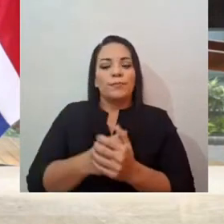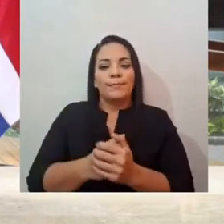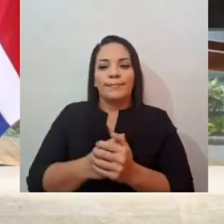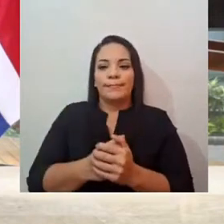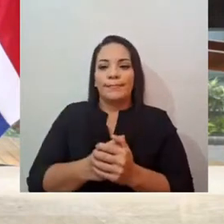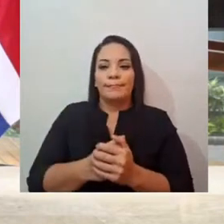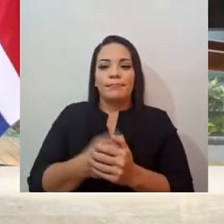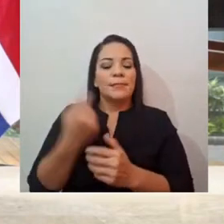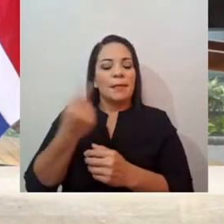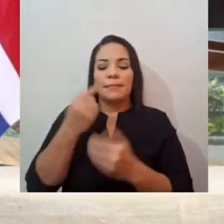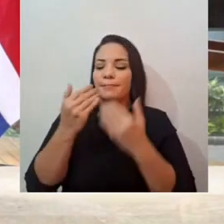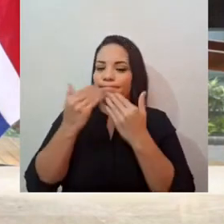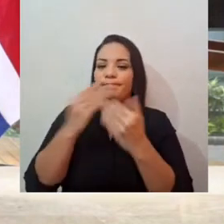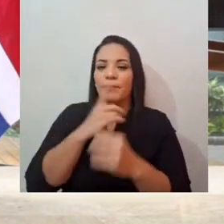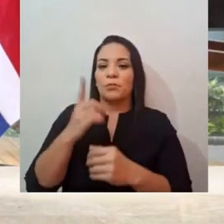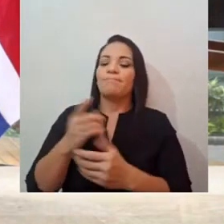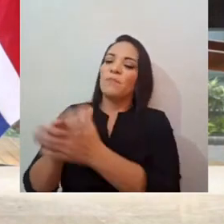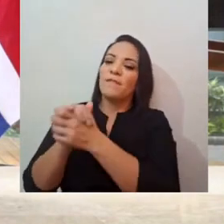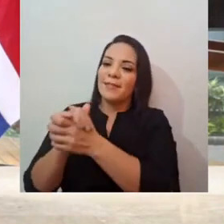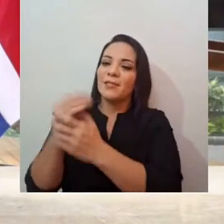escatimo. Lo felicito, ministro. Muchas gracias. Gracias, presidente.